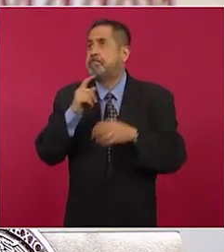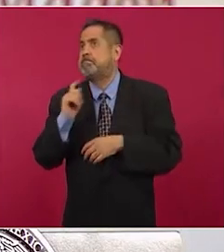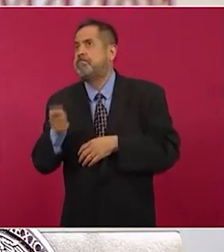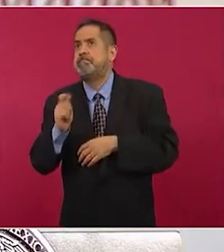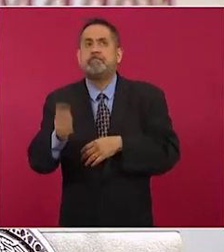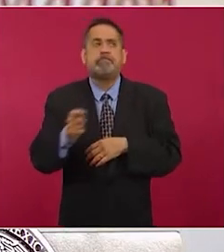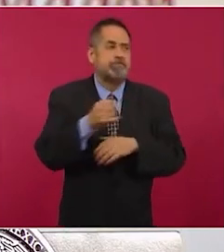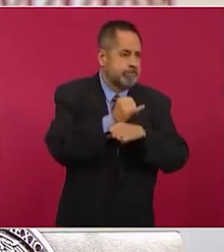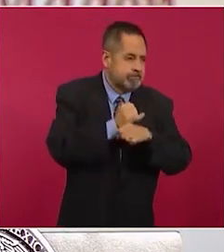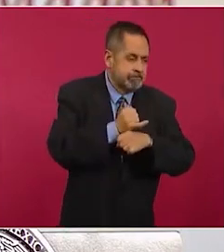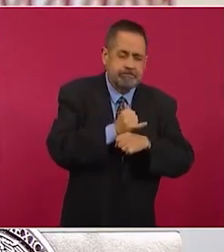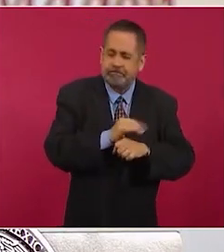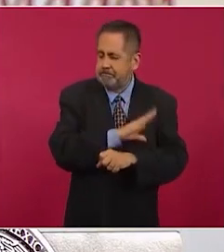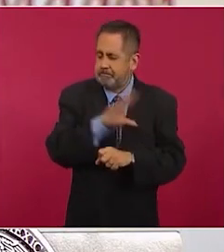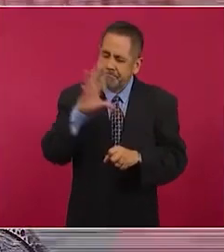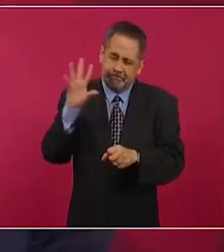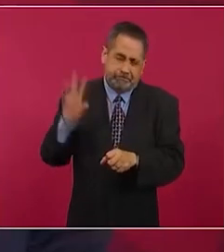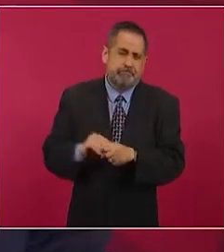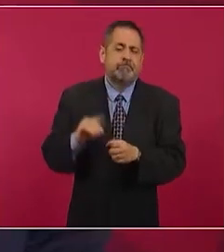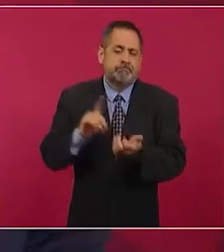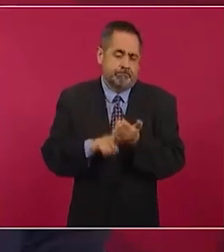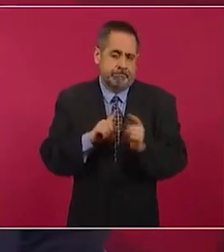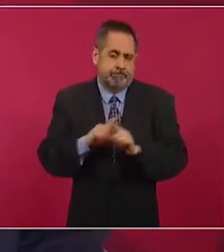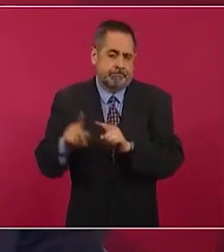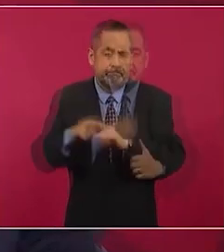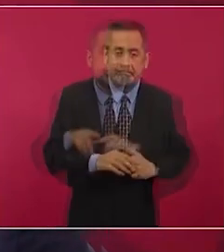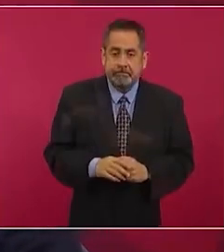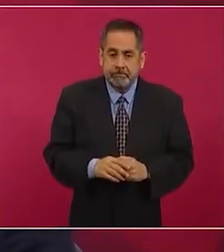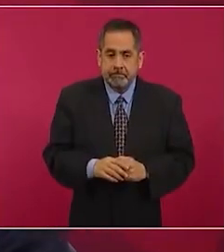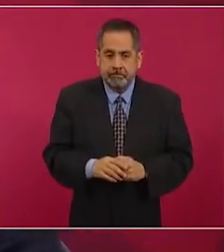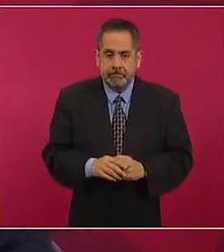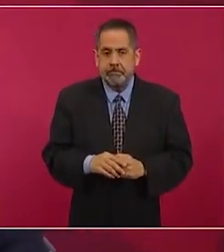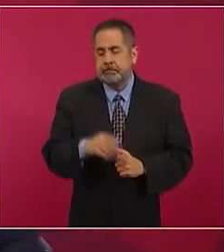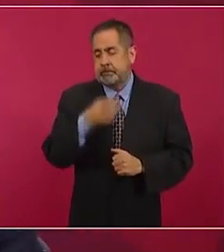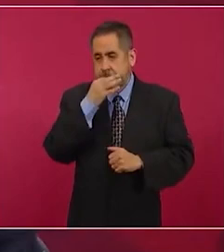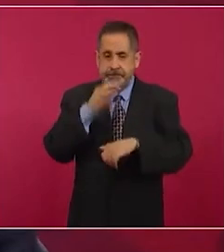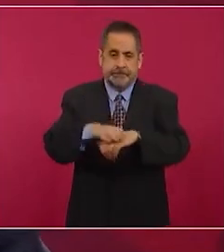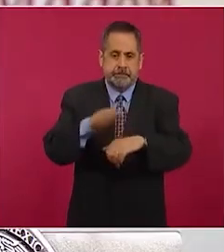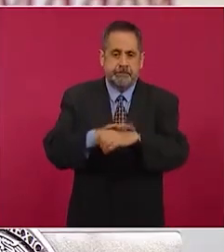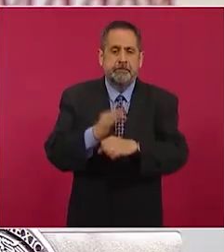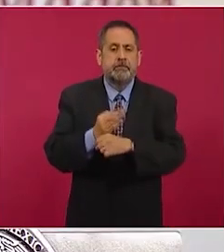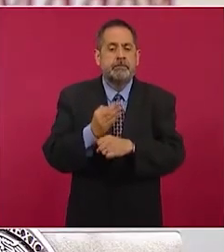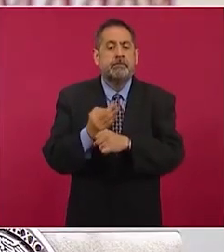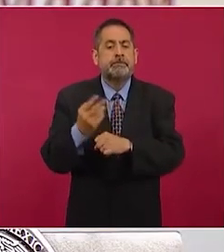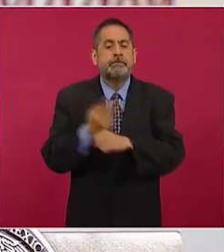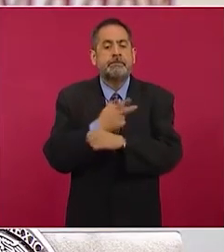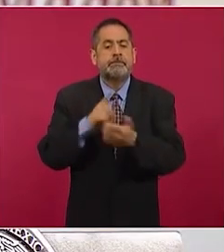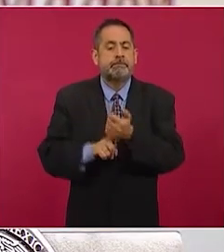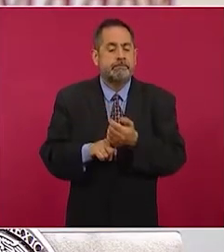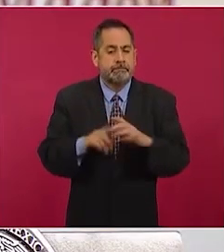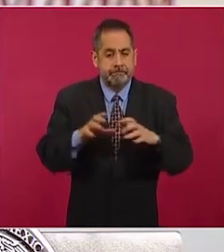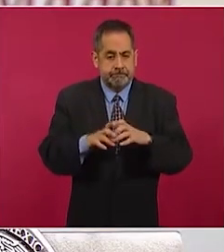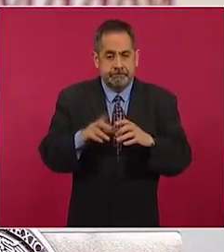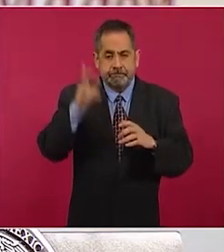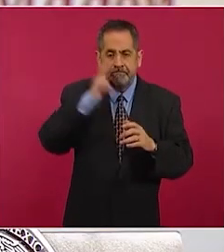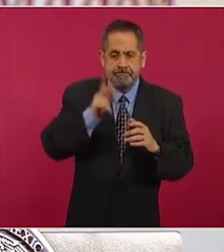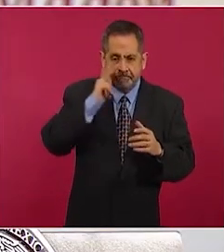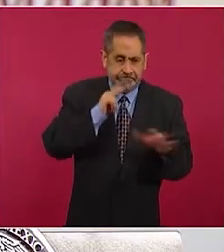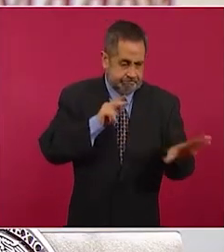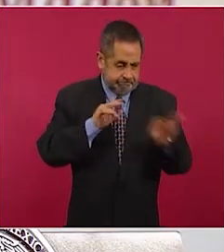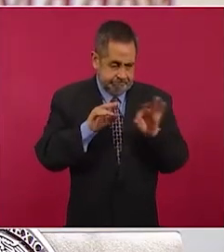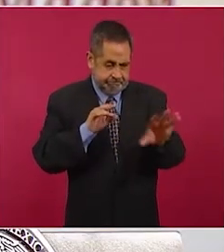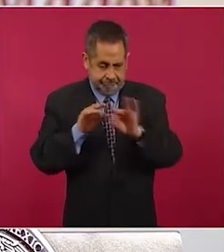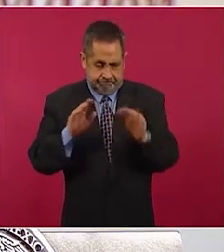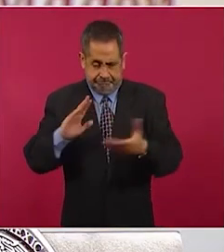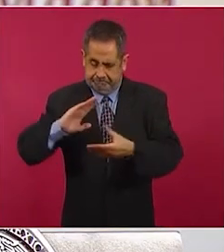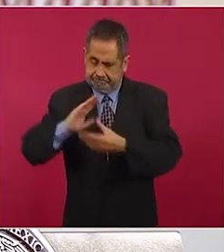también, como decíamos, varios cateos. Insisto al momento, los datos de prueba y evidencia objetiva